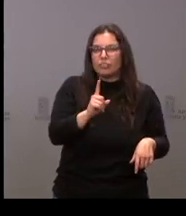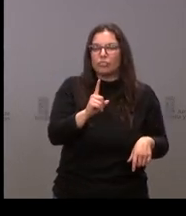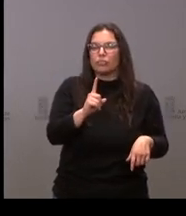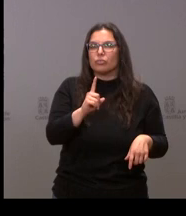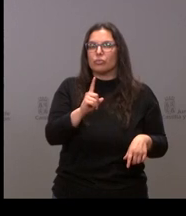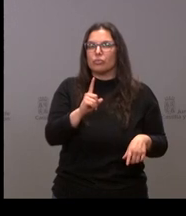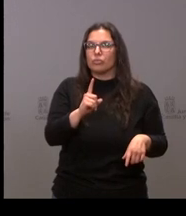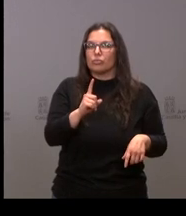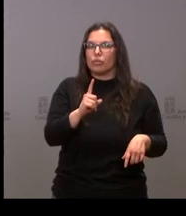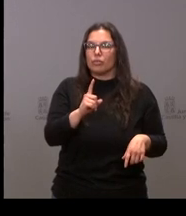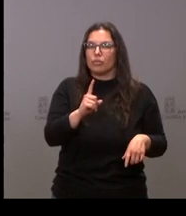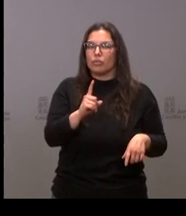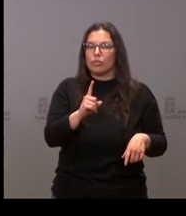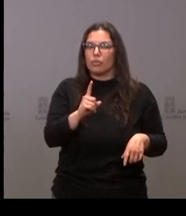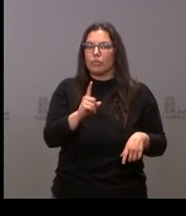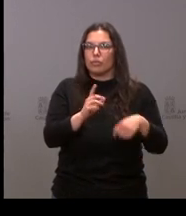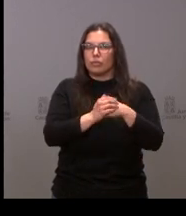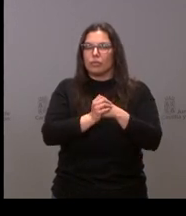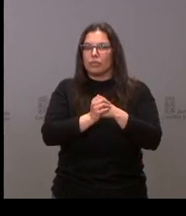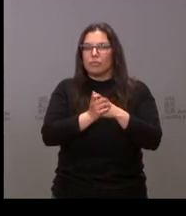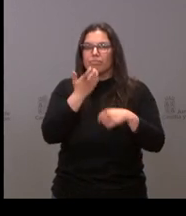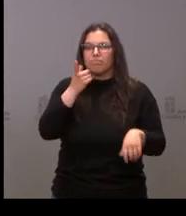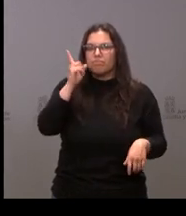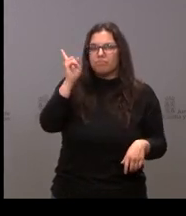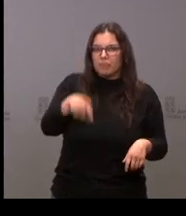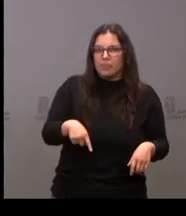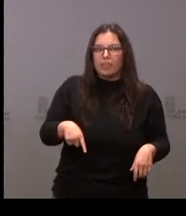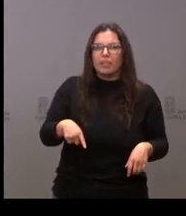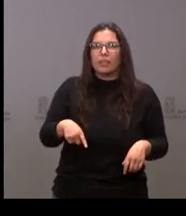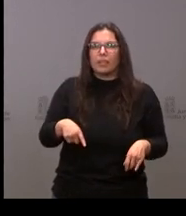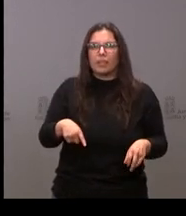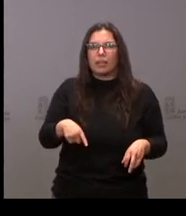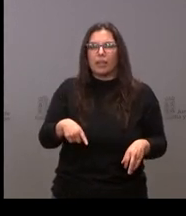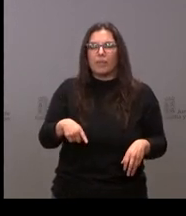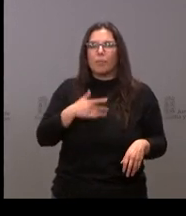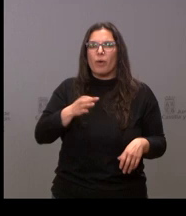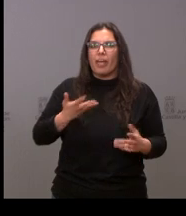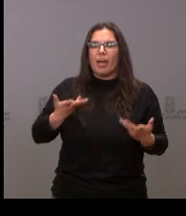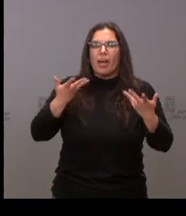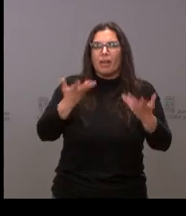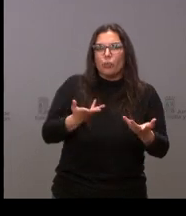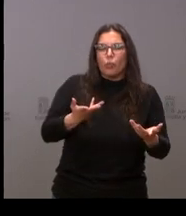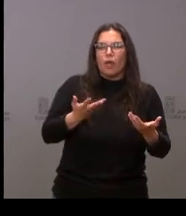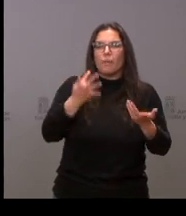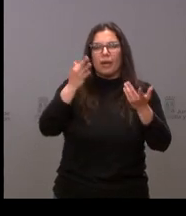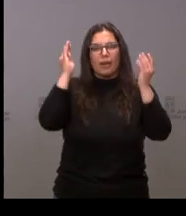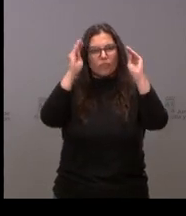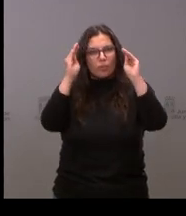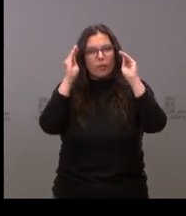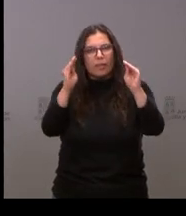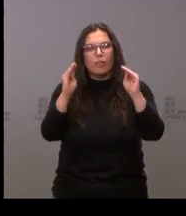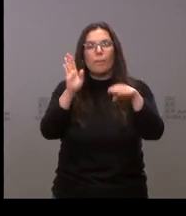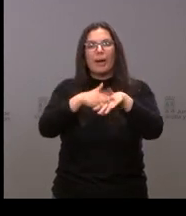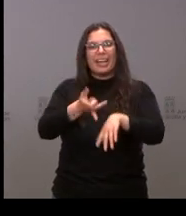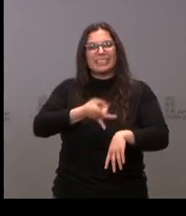equivoque no lo sé lo preguntaba en ese sentido si también se baraja esa posibilidad de ayuda y de formación hacia los